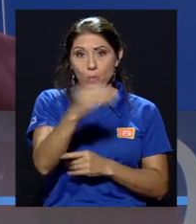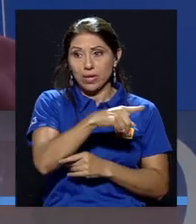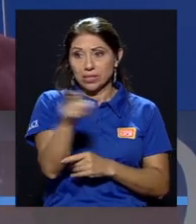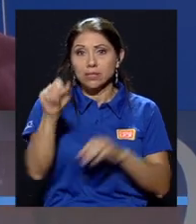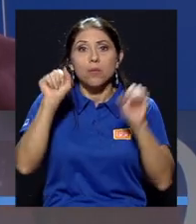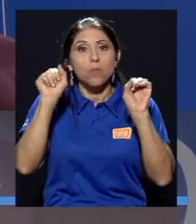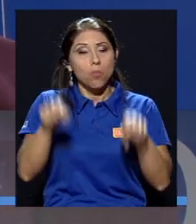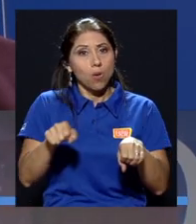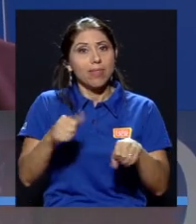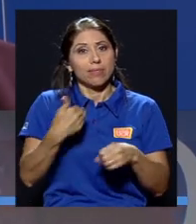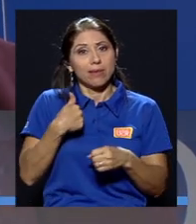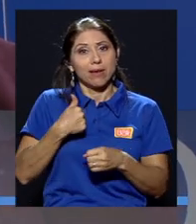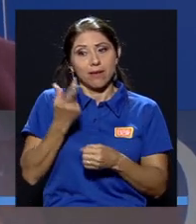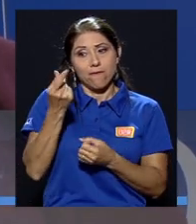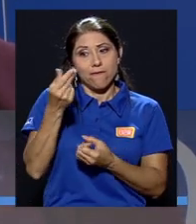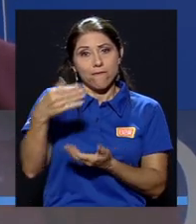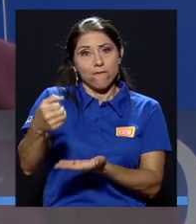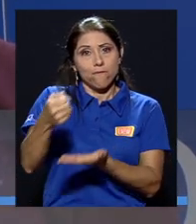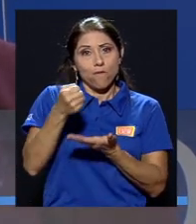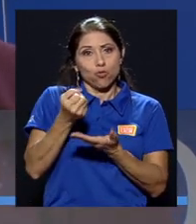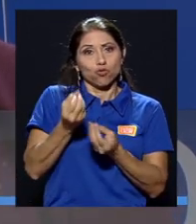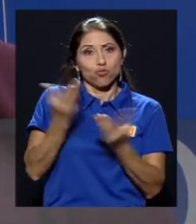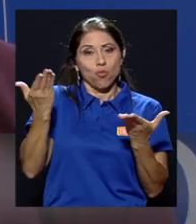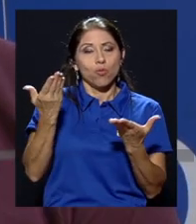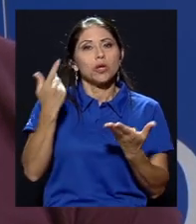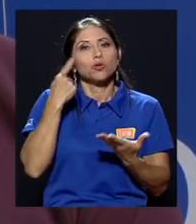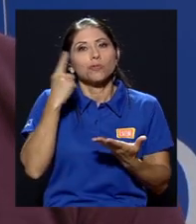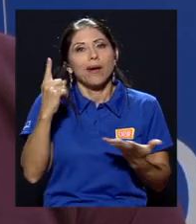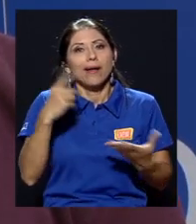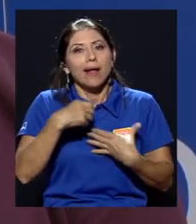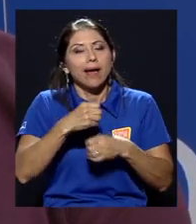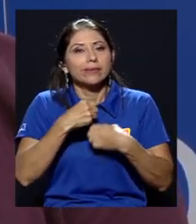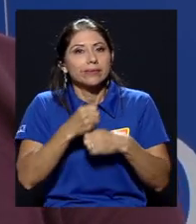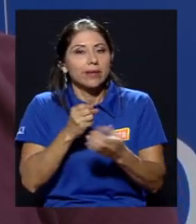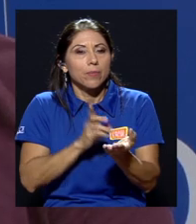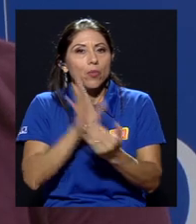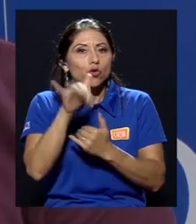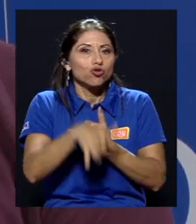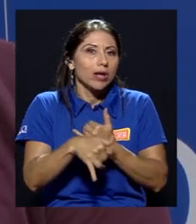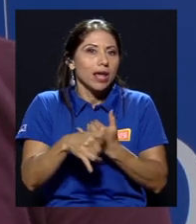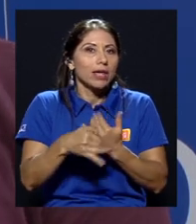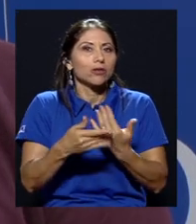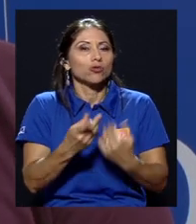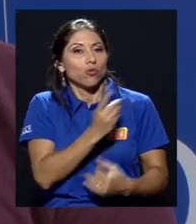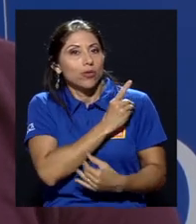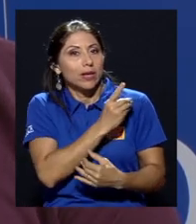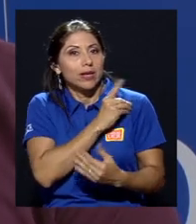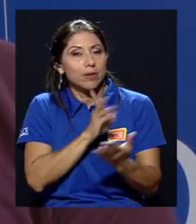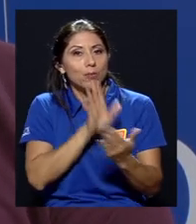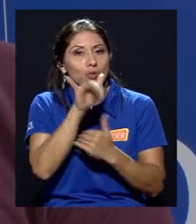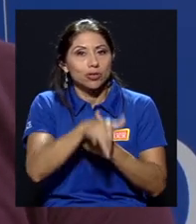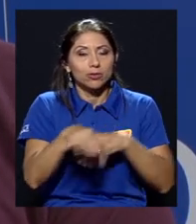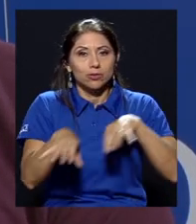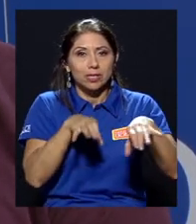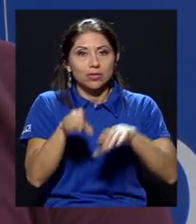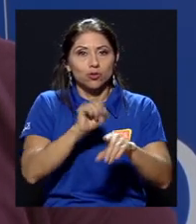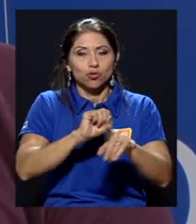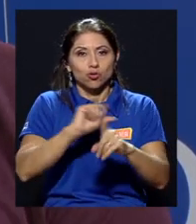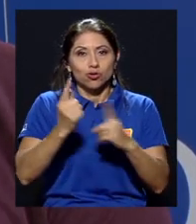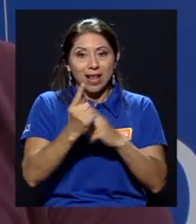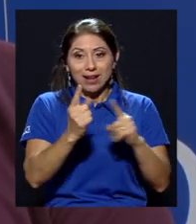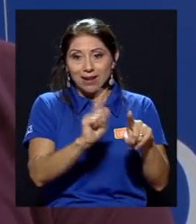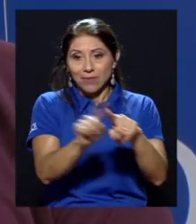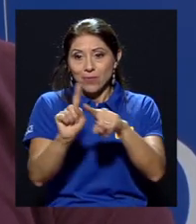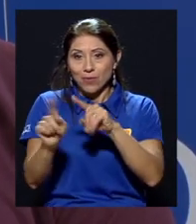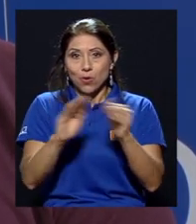acceder a fondos públicos para hacer proyectos o dirigir proyectos de acción social en las comunidades y a partir